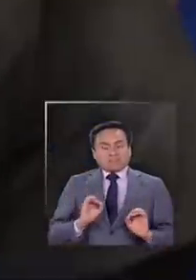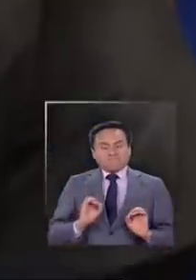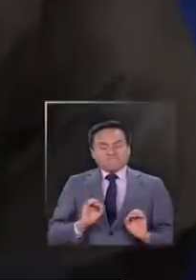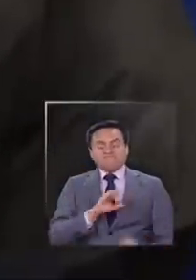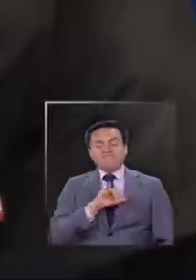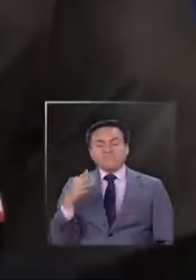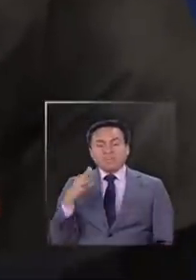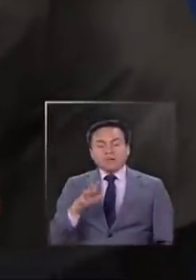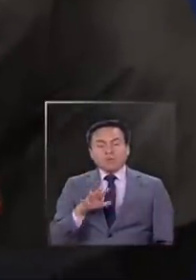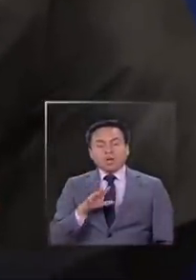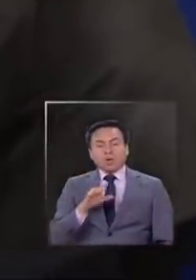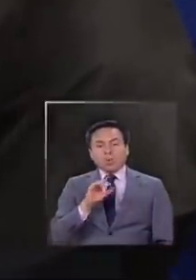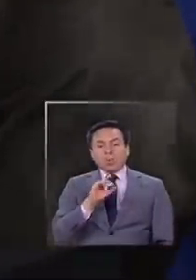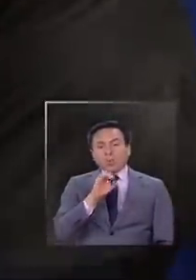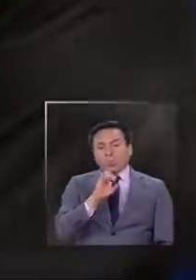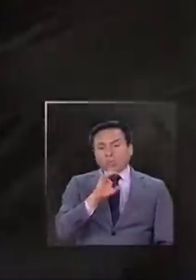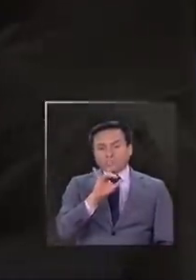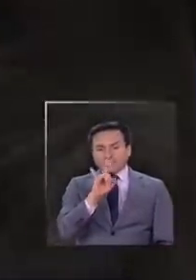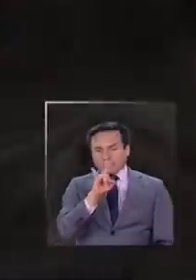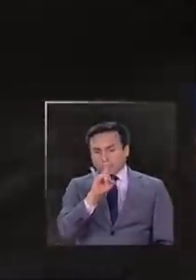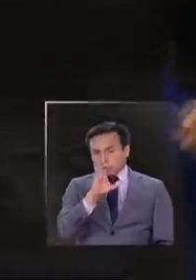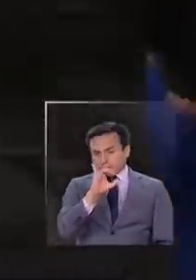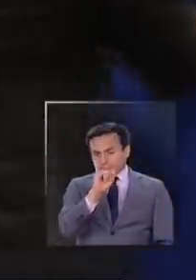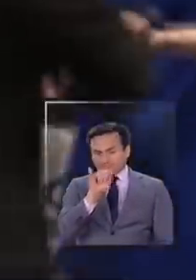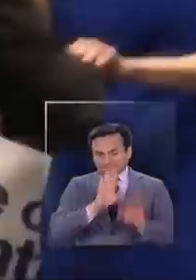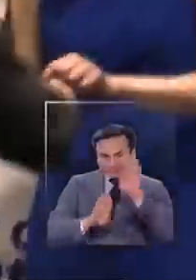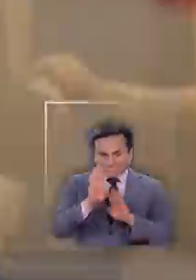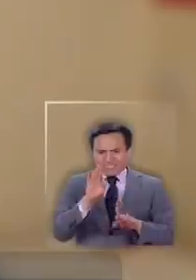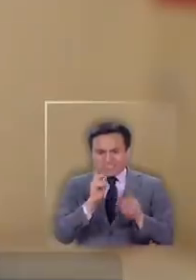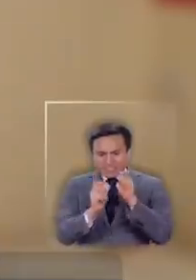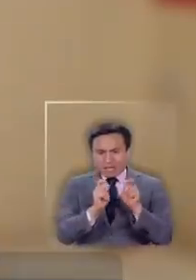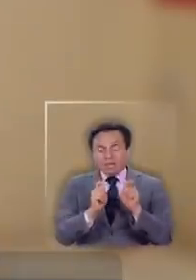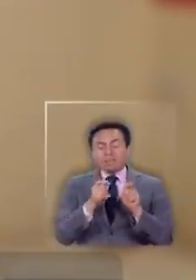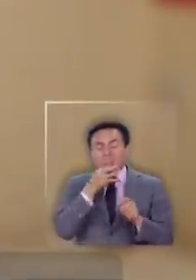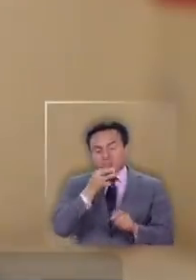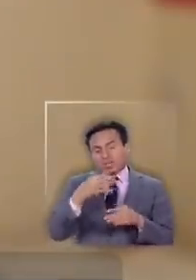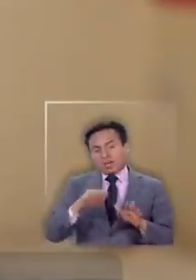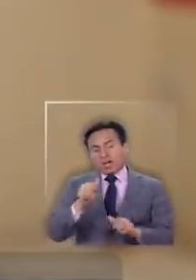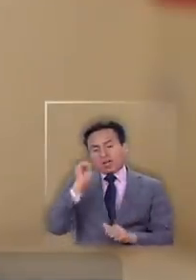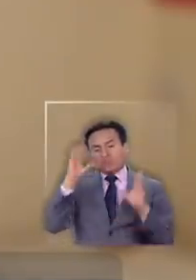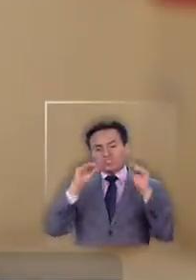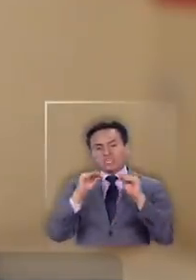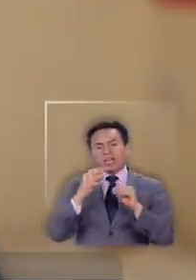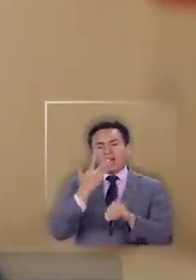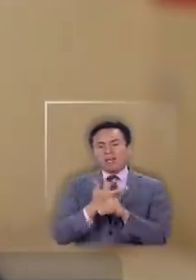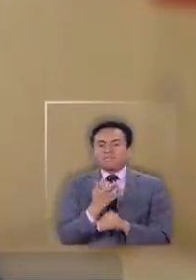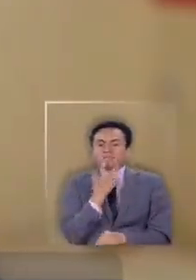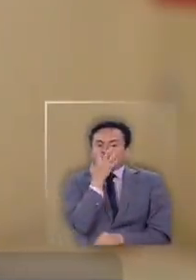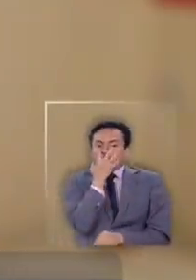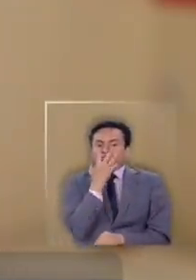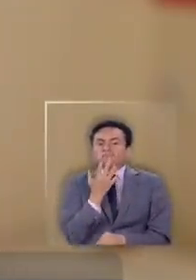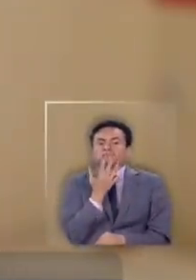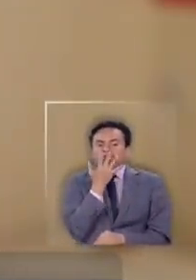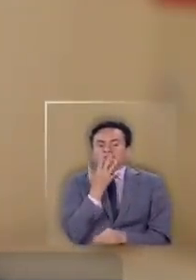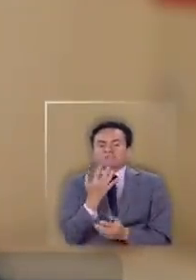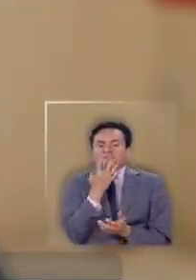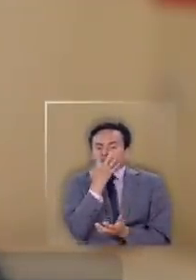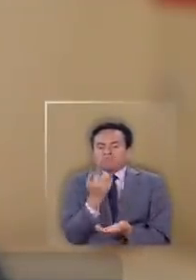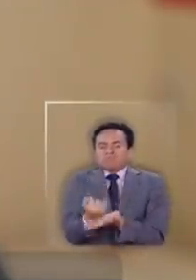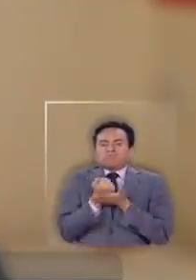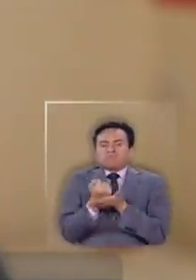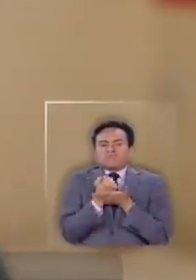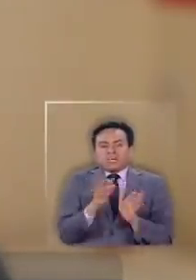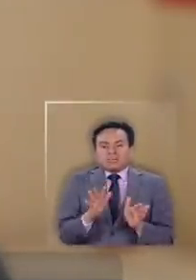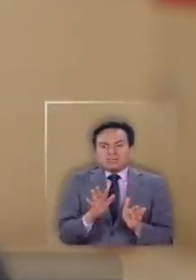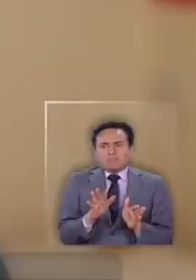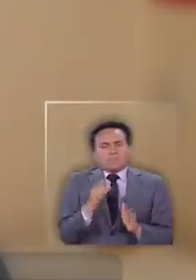cuando pasó cuidados intensivos, dijeron ahí sí que había estado desde anoche con asistencia nasal de oxígeno. Y